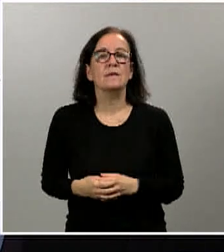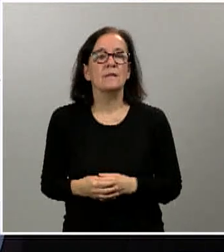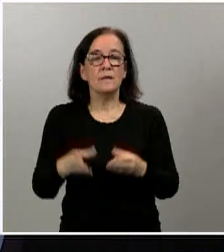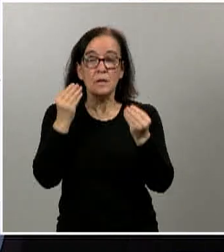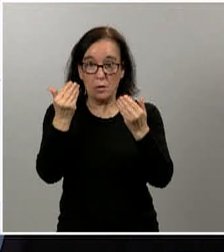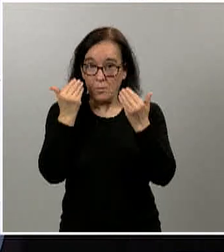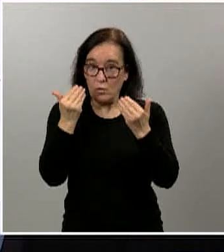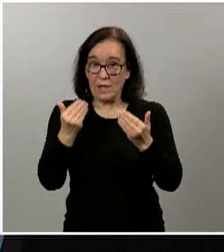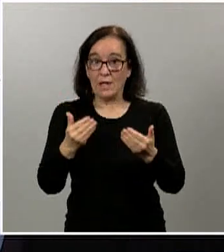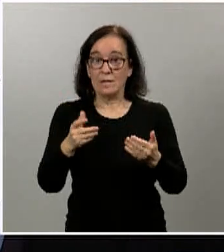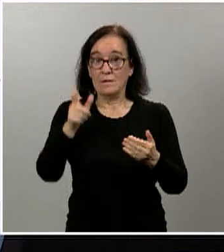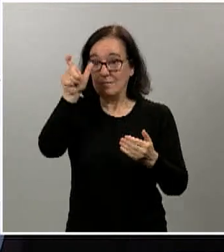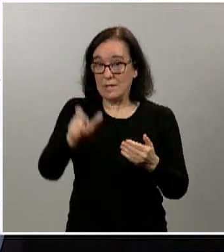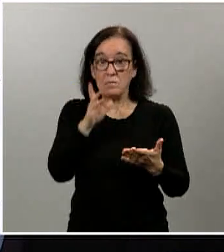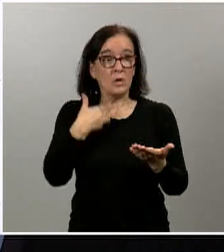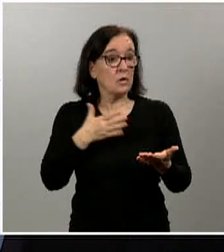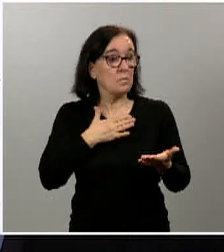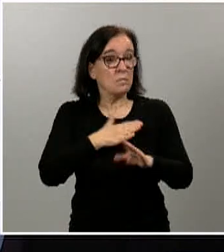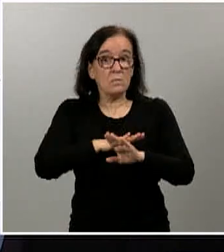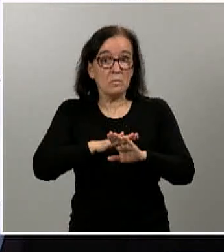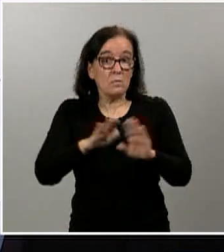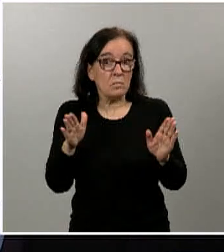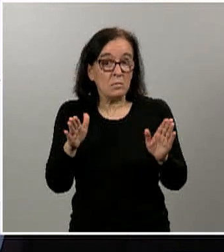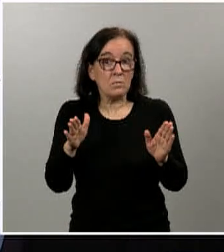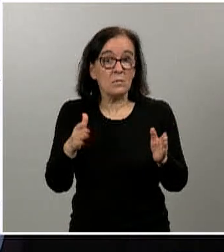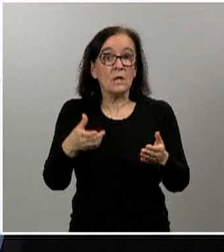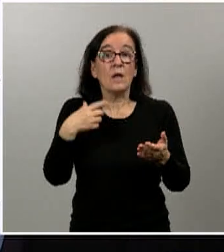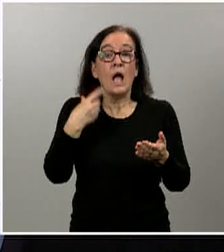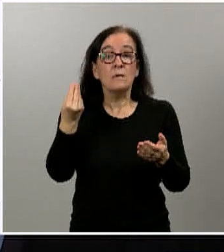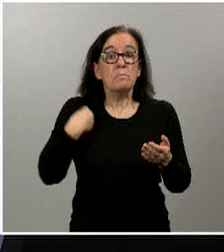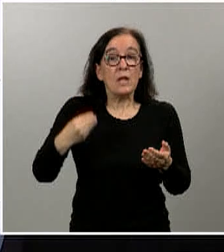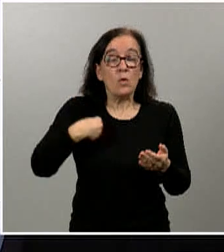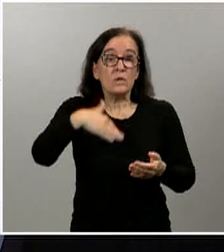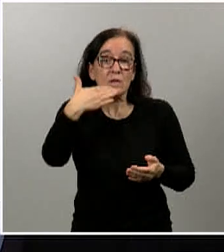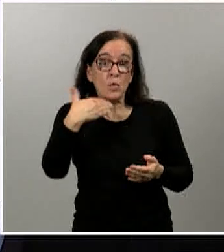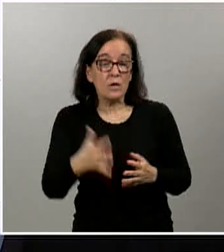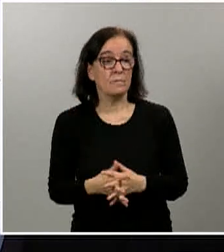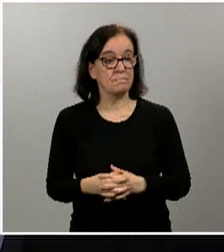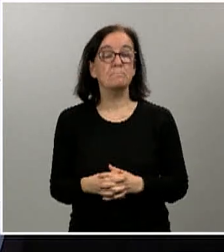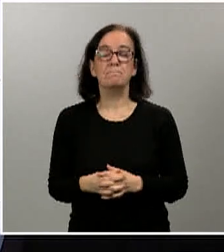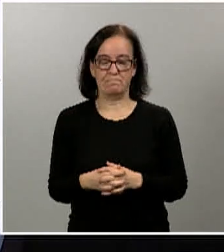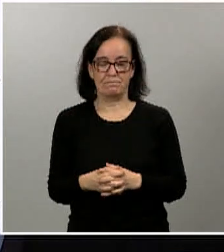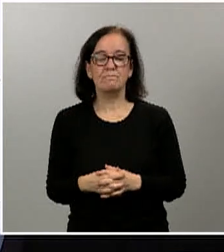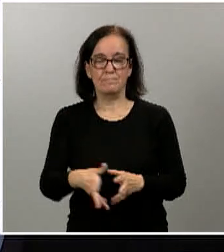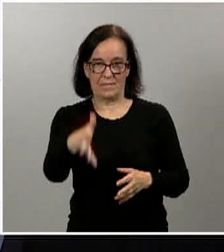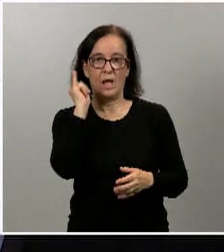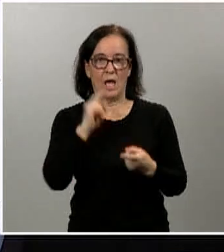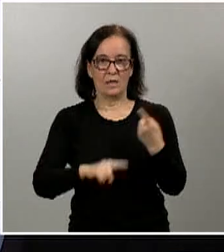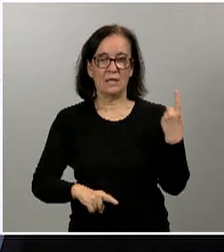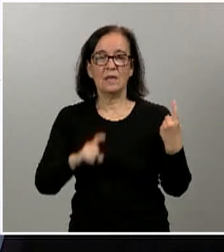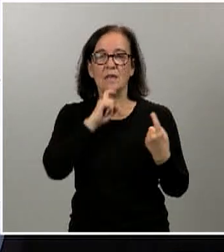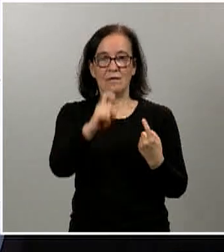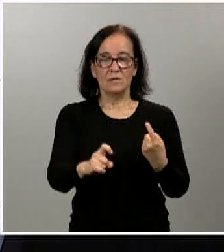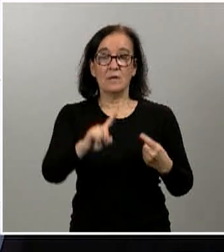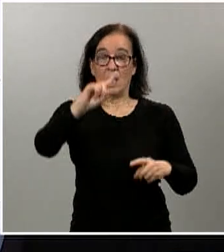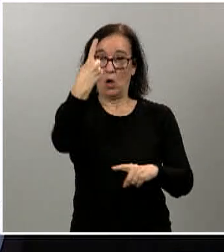Y por nuestra parte, nada más, si hay preguntas. Sí, las hay y anunciamos también que a la una y media